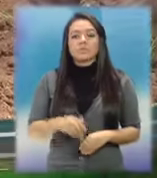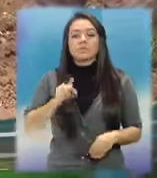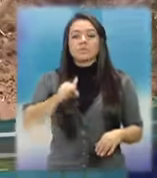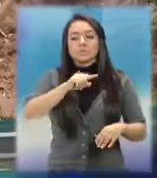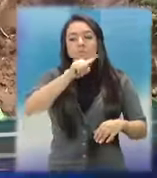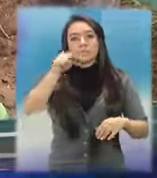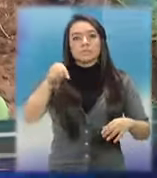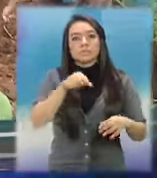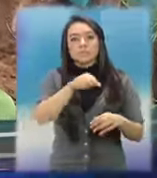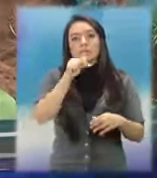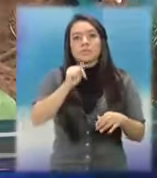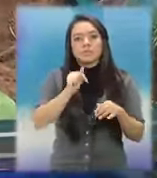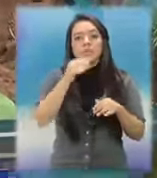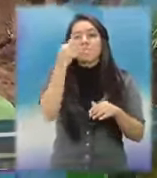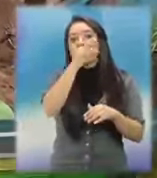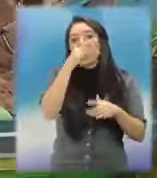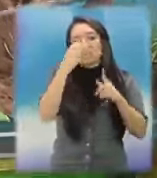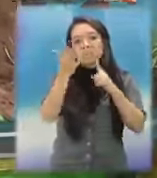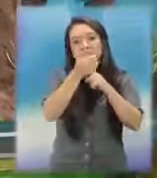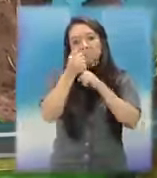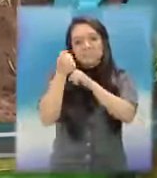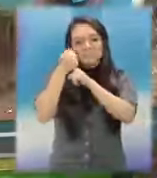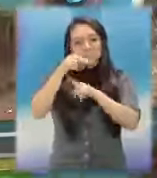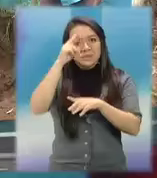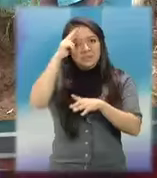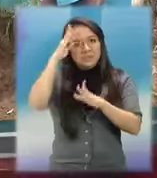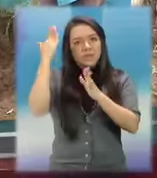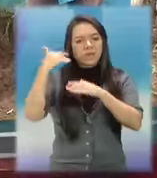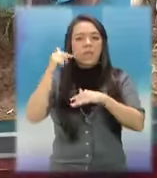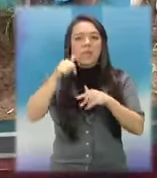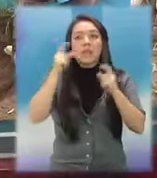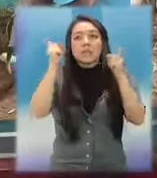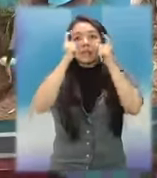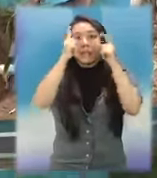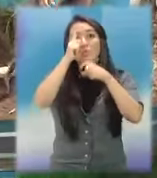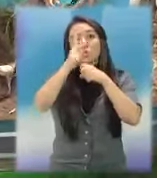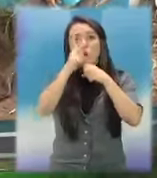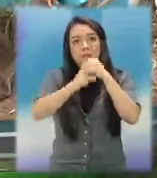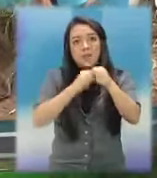Cristina Cicaviza mantiene un movimiento en el segundo aniversario de su desaparición.